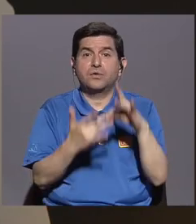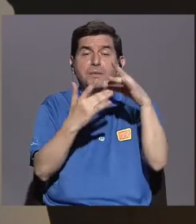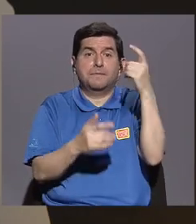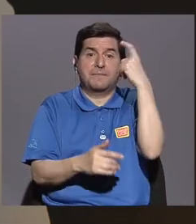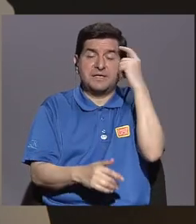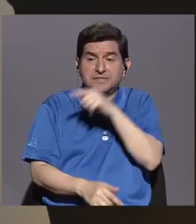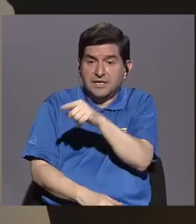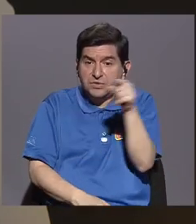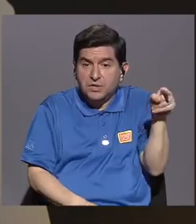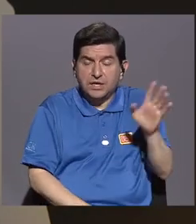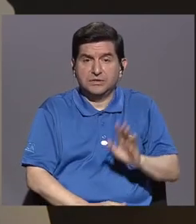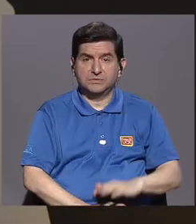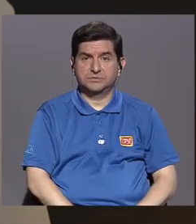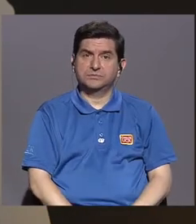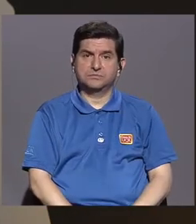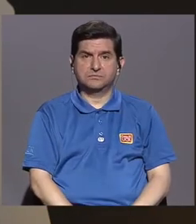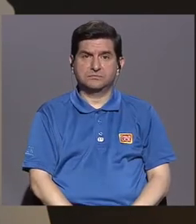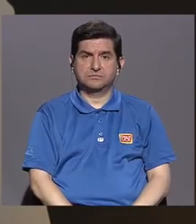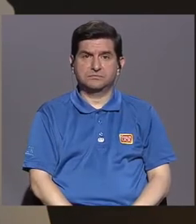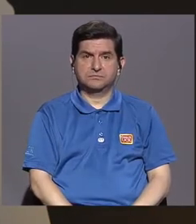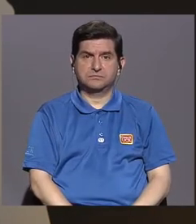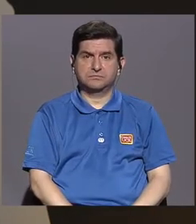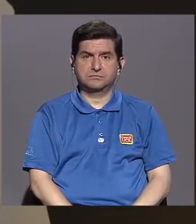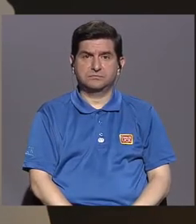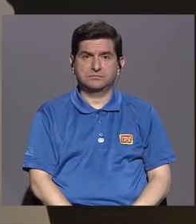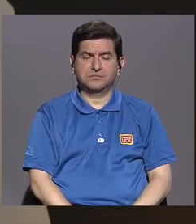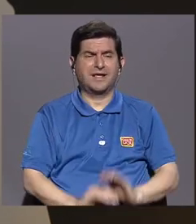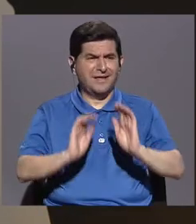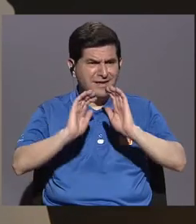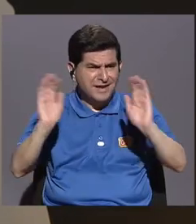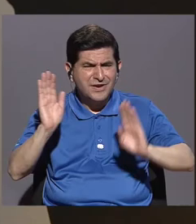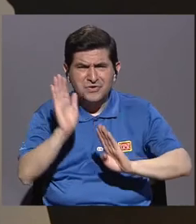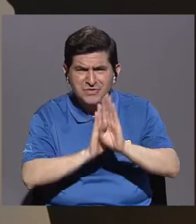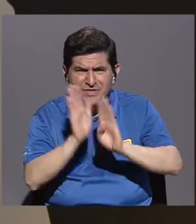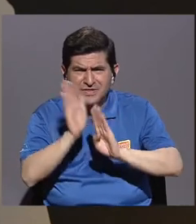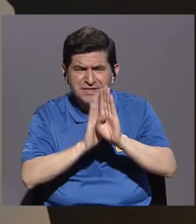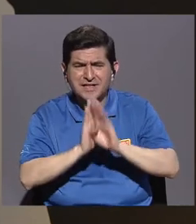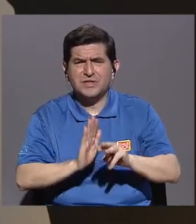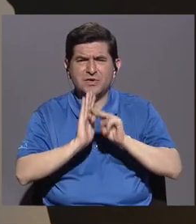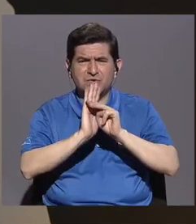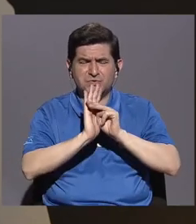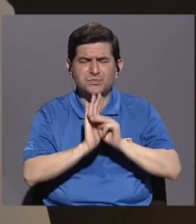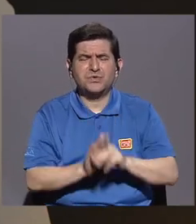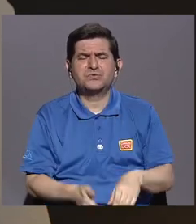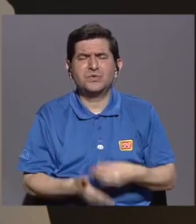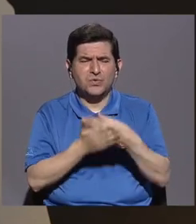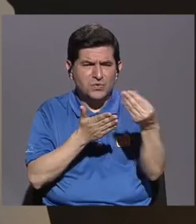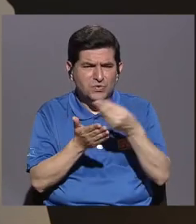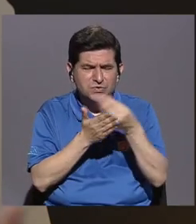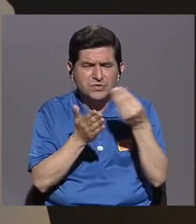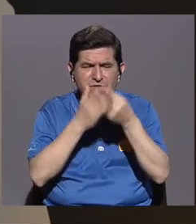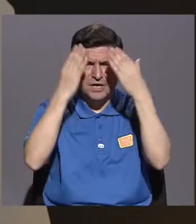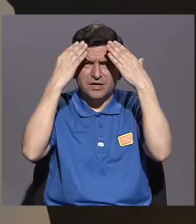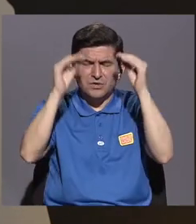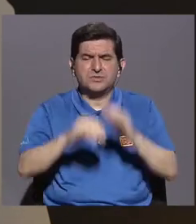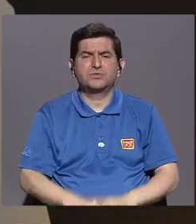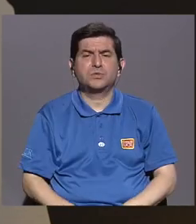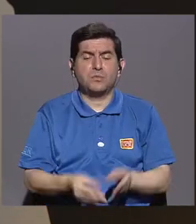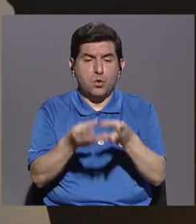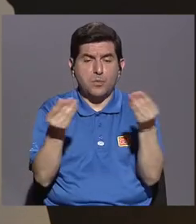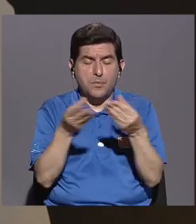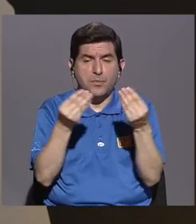pensado para ellos. ¿Cómo podemos lograr que los niños desarrollen un patrón de consumo informativo y de producción